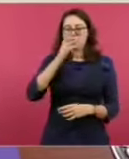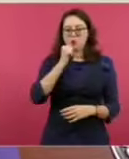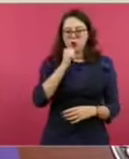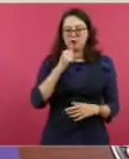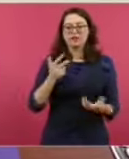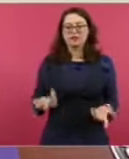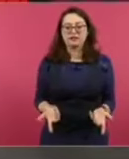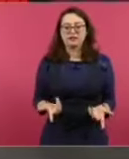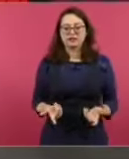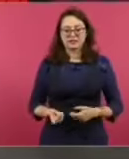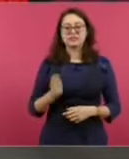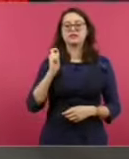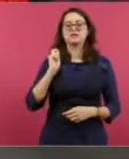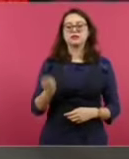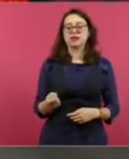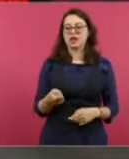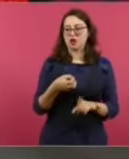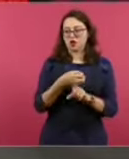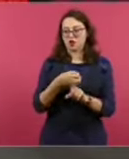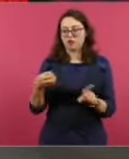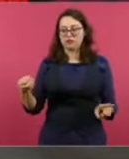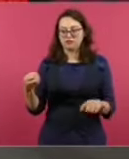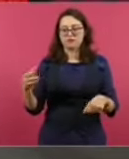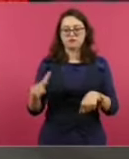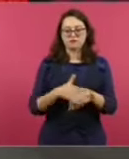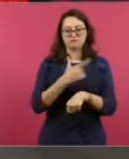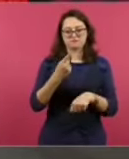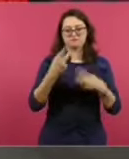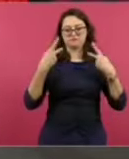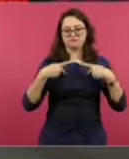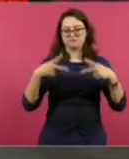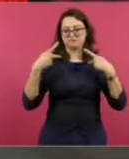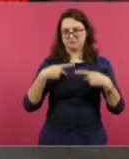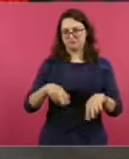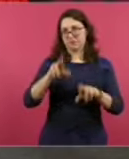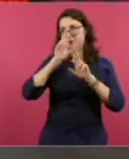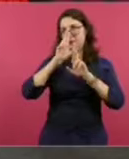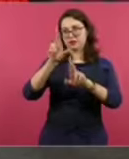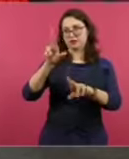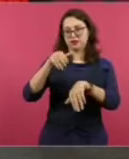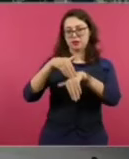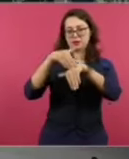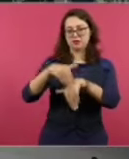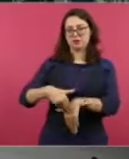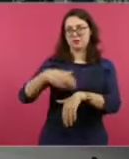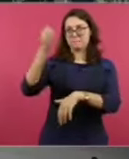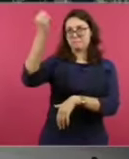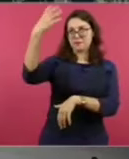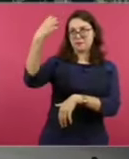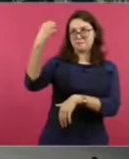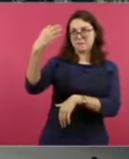si no se respetaran los semáforos. ¿Cómo